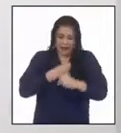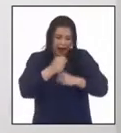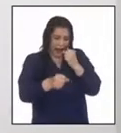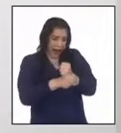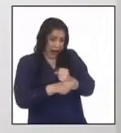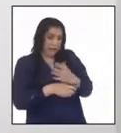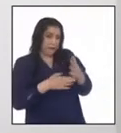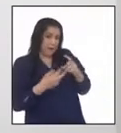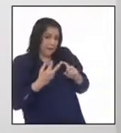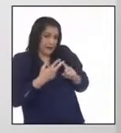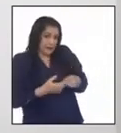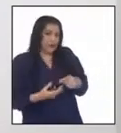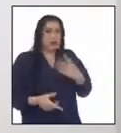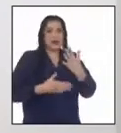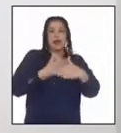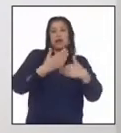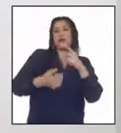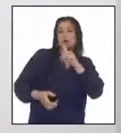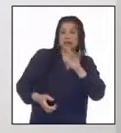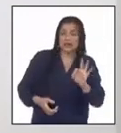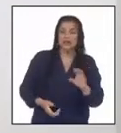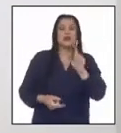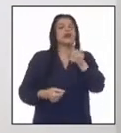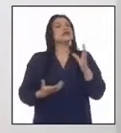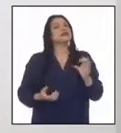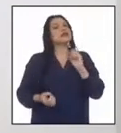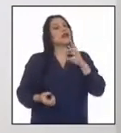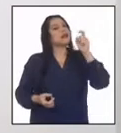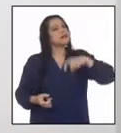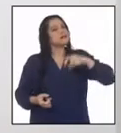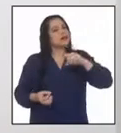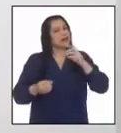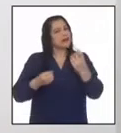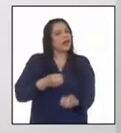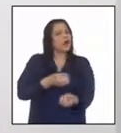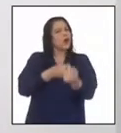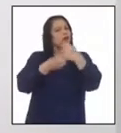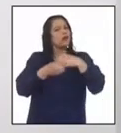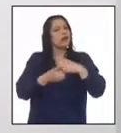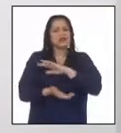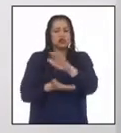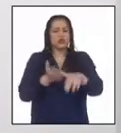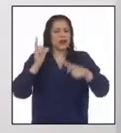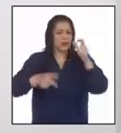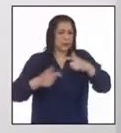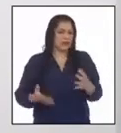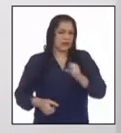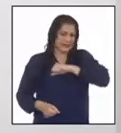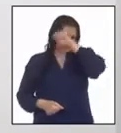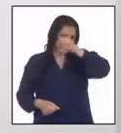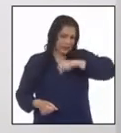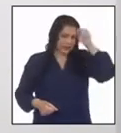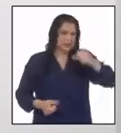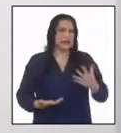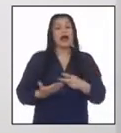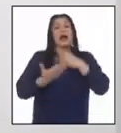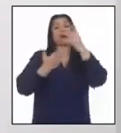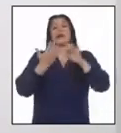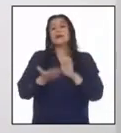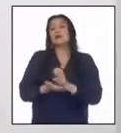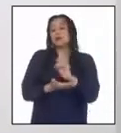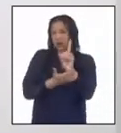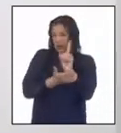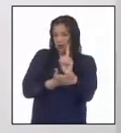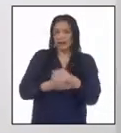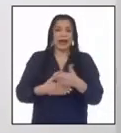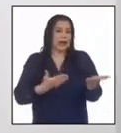del siglo XX, se planteaba como una necesidad la incorporación de los habitantes de la zona andina a programas de educación,